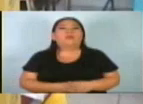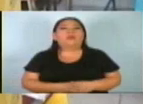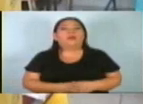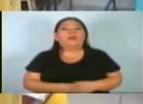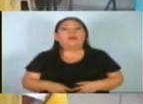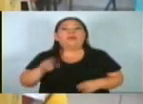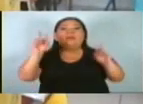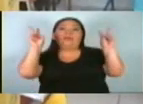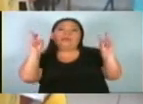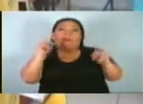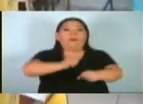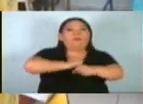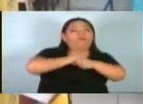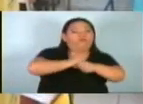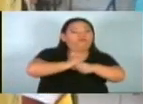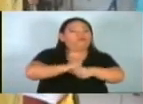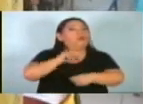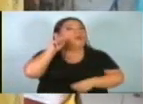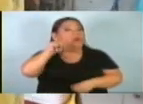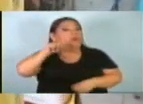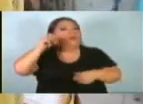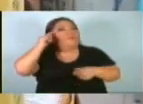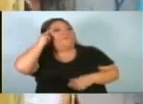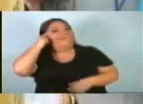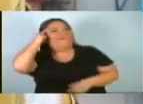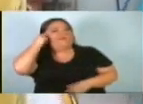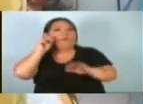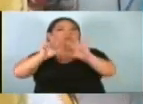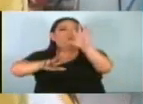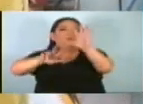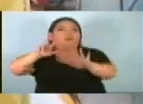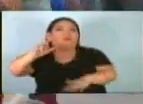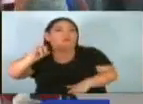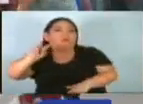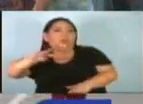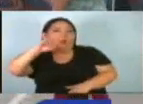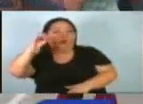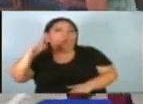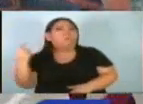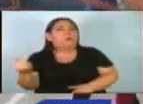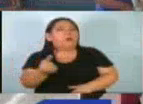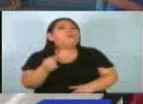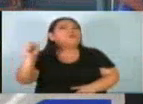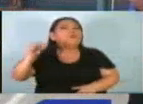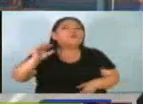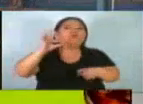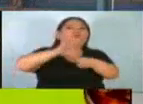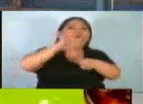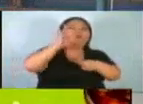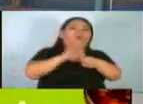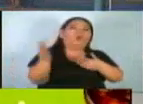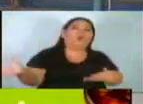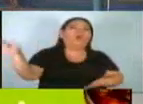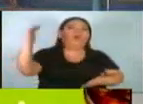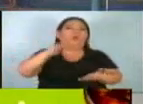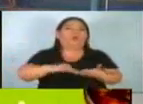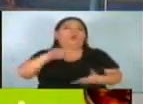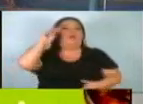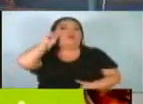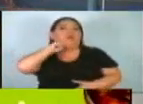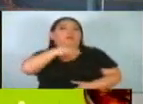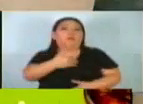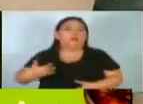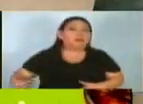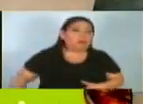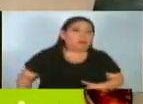seguridad es uno de los factores que influyó en la decisión del 83.2% de la población en votar para que Nayib Bukele continuara por